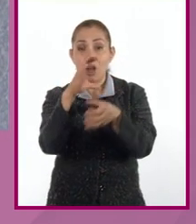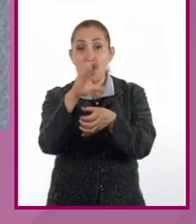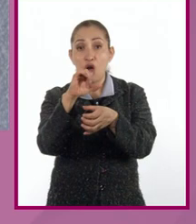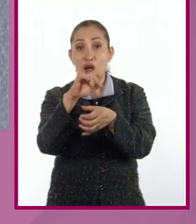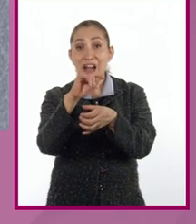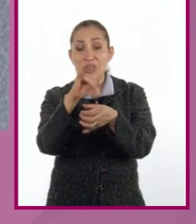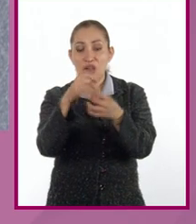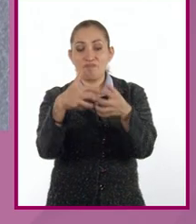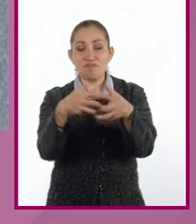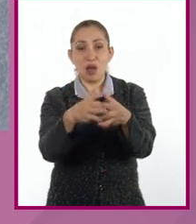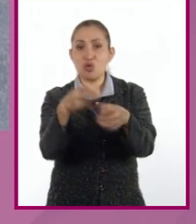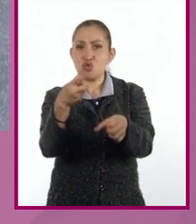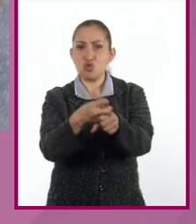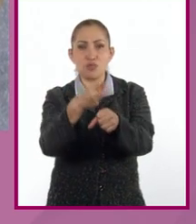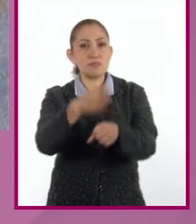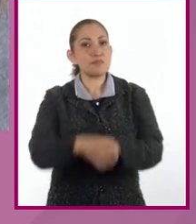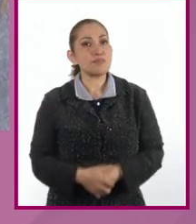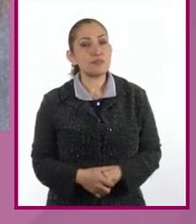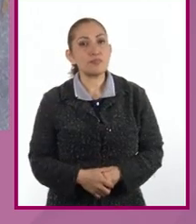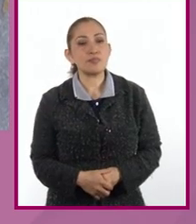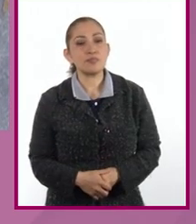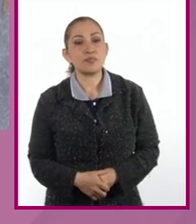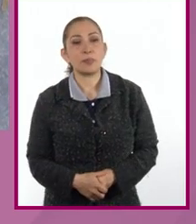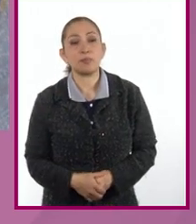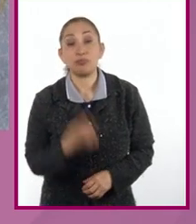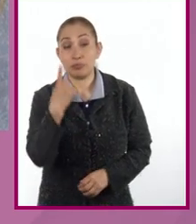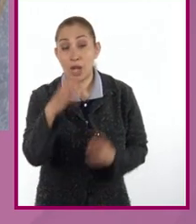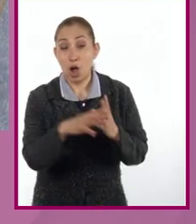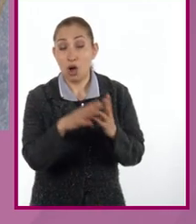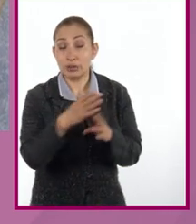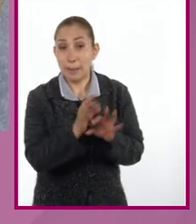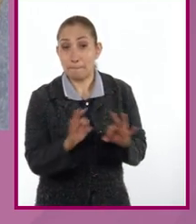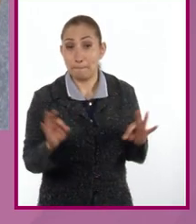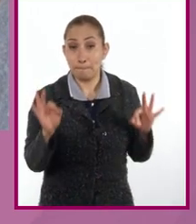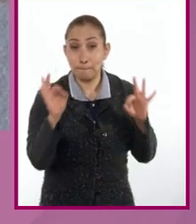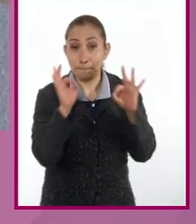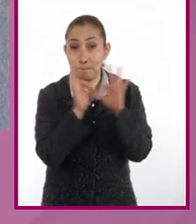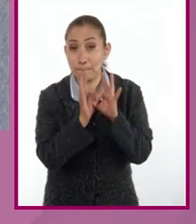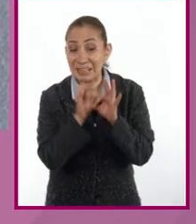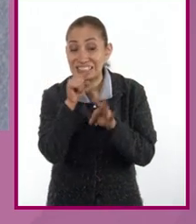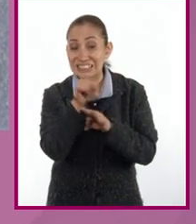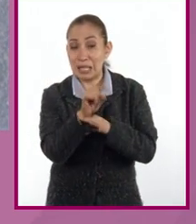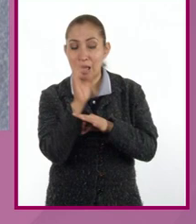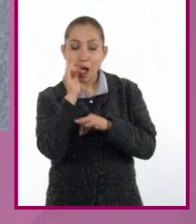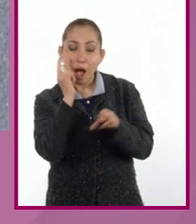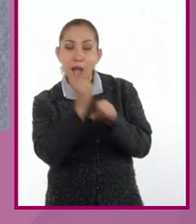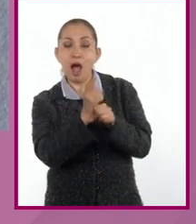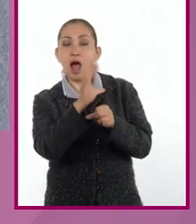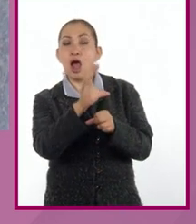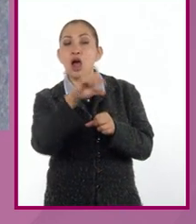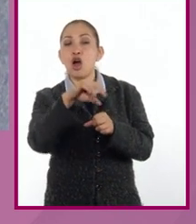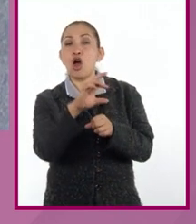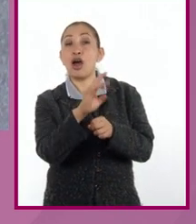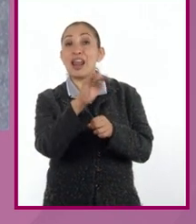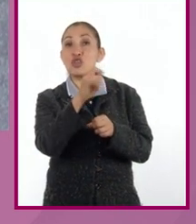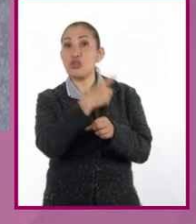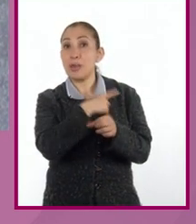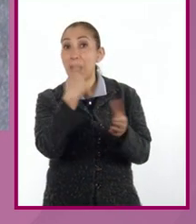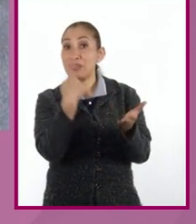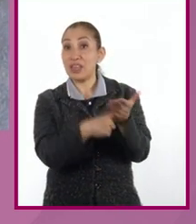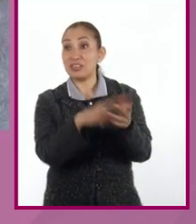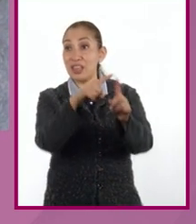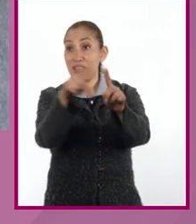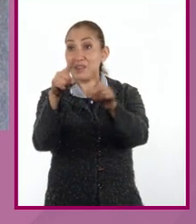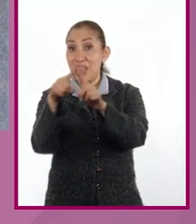y nos permite darle esa rigidez. Uno de los elementos muy importantes con los que ahora el concreto debe de contar en